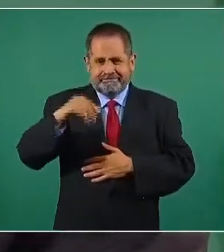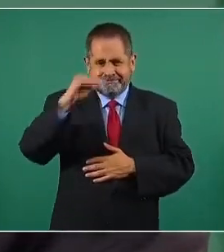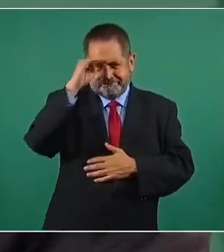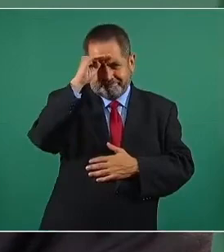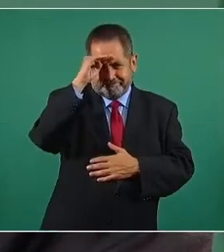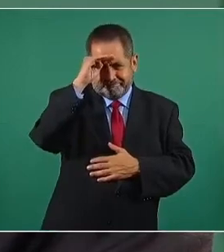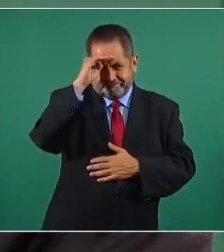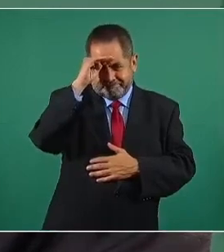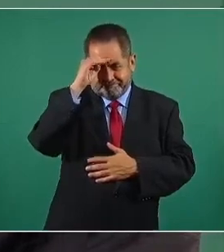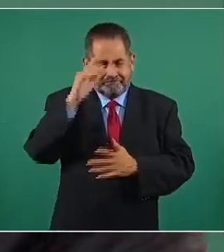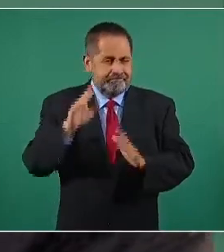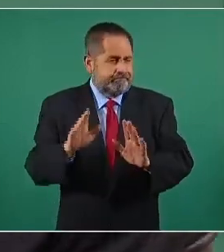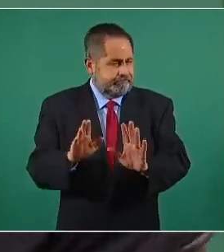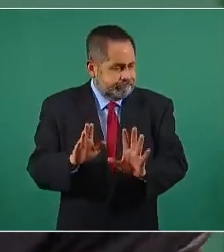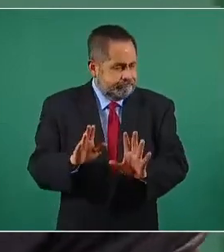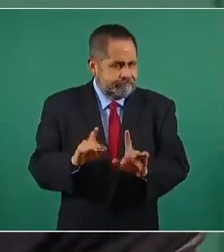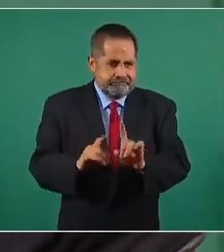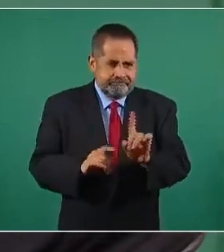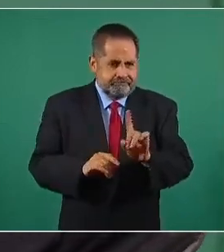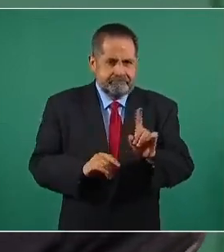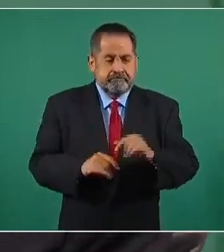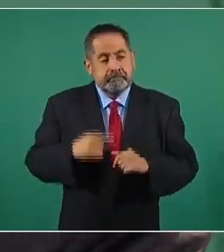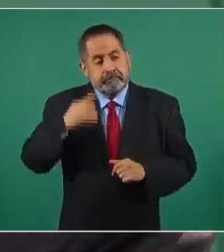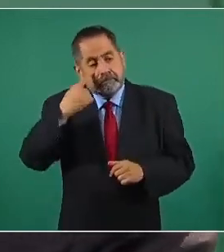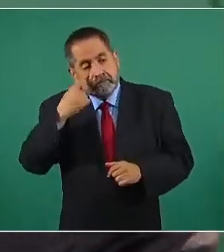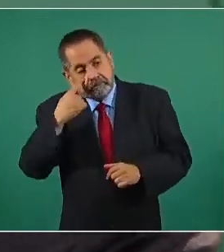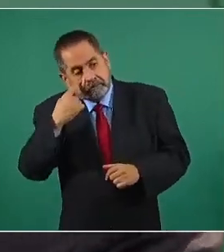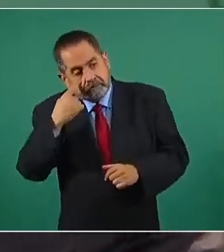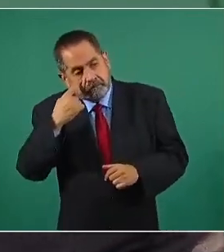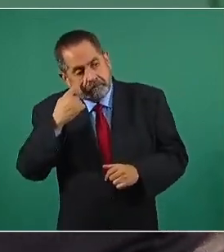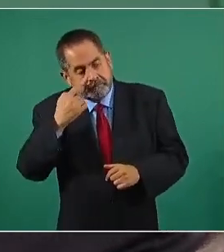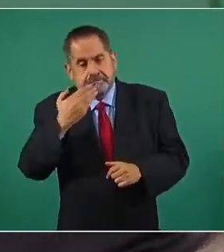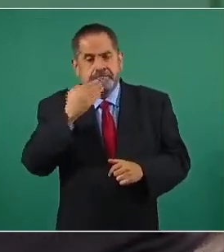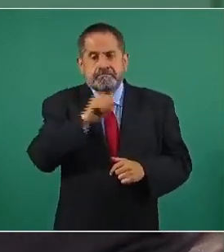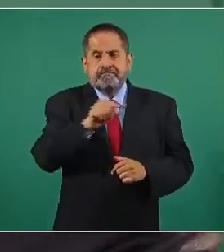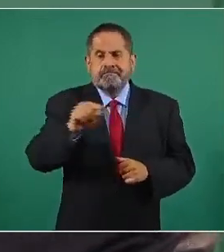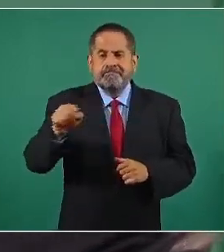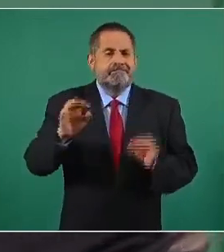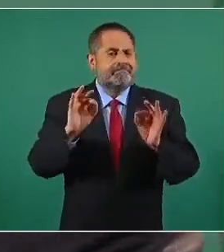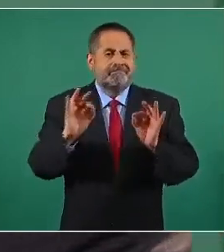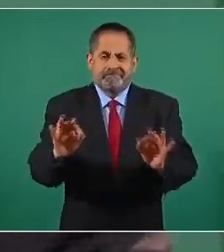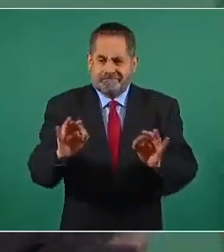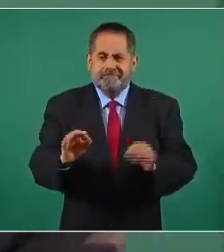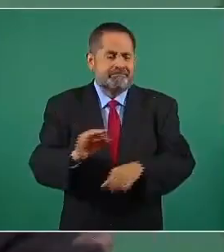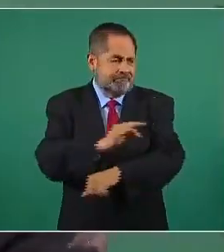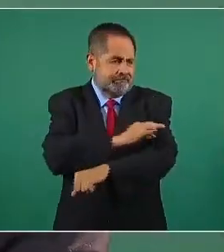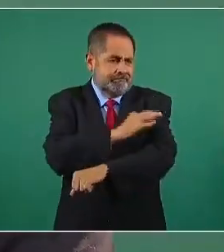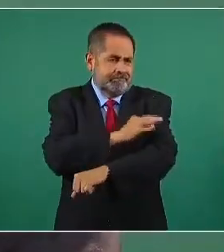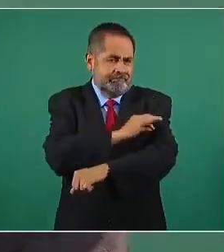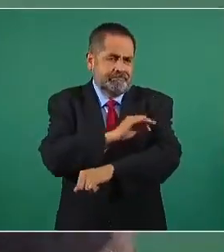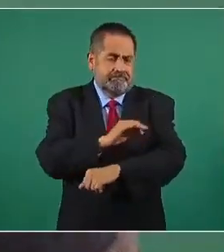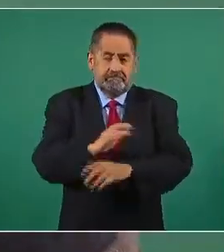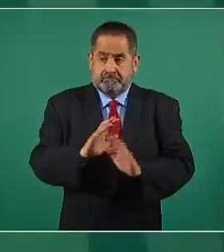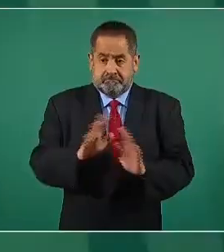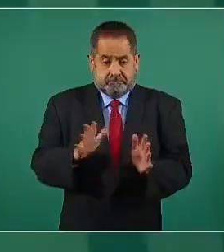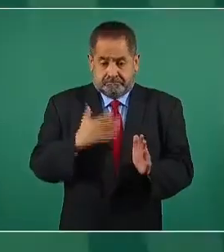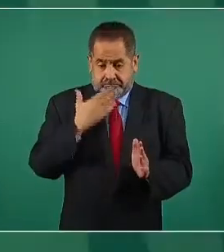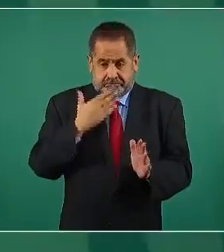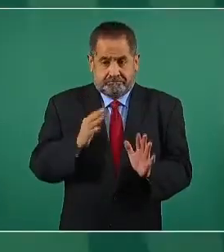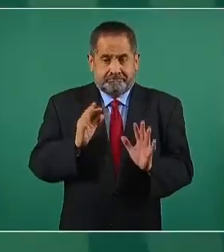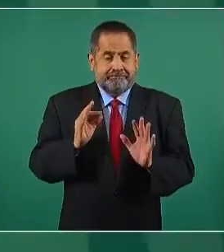hay que ver los resultados de cómo, si se tiene